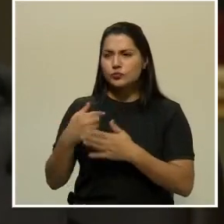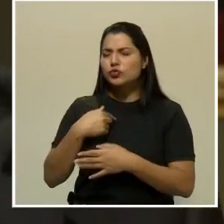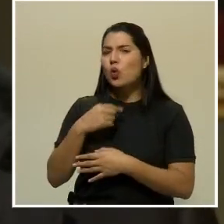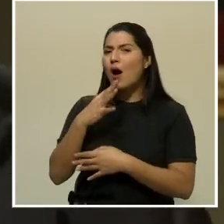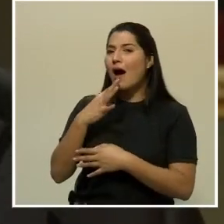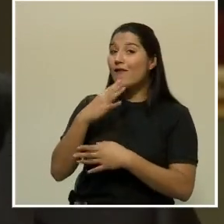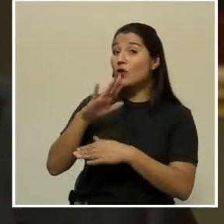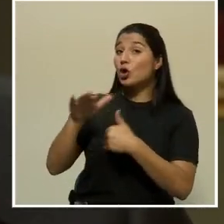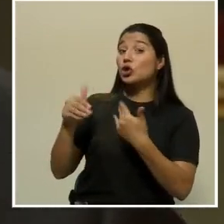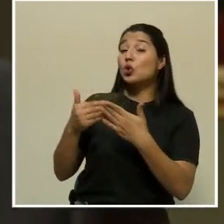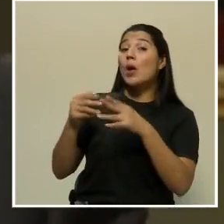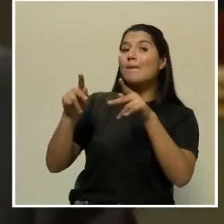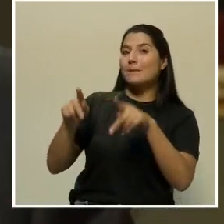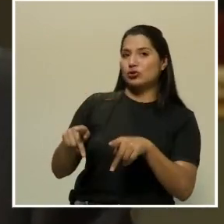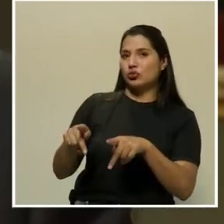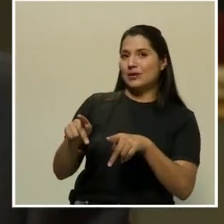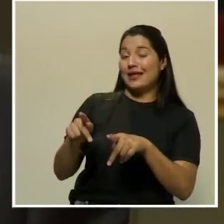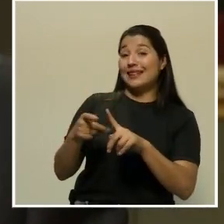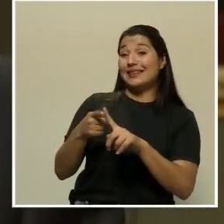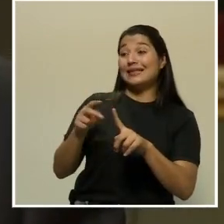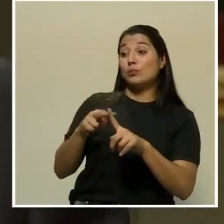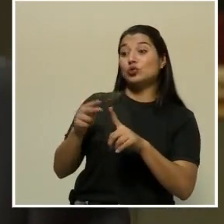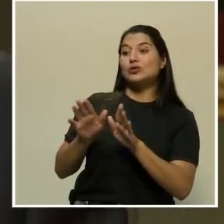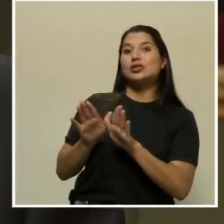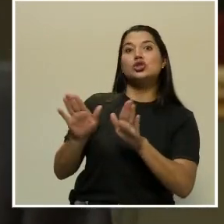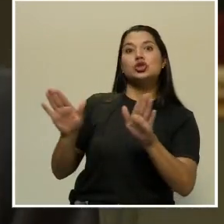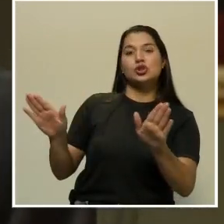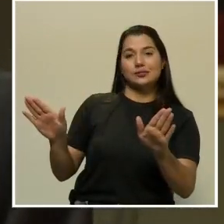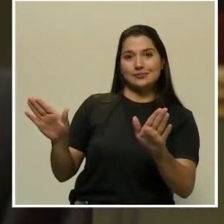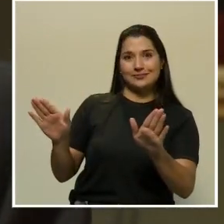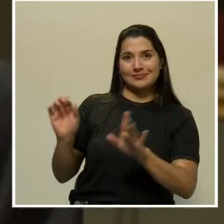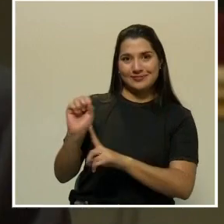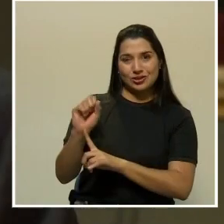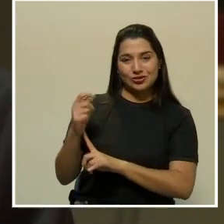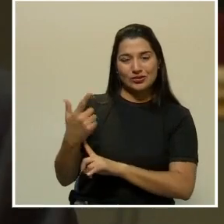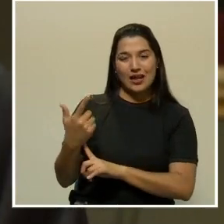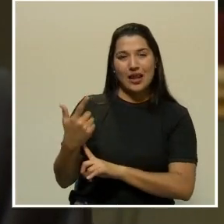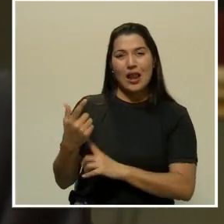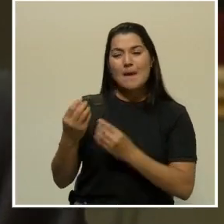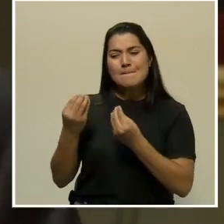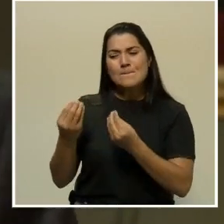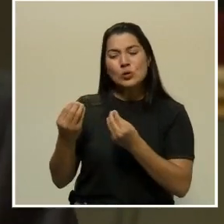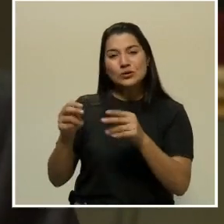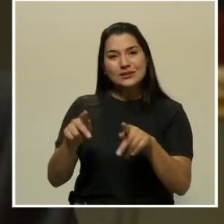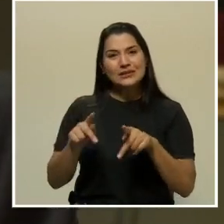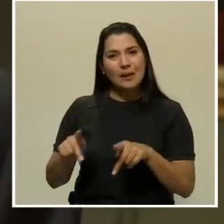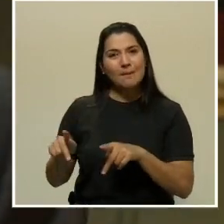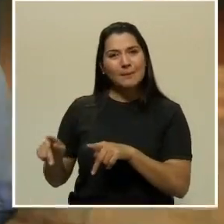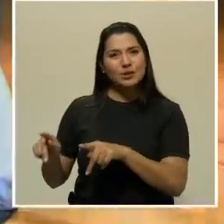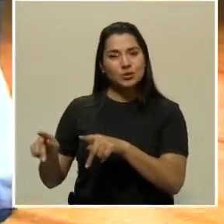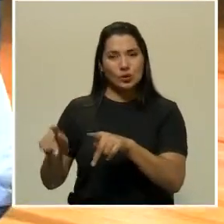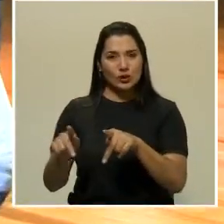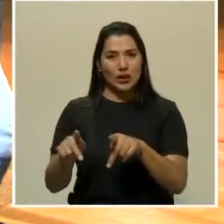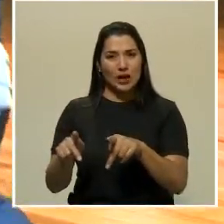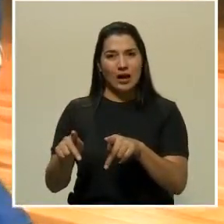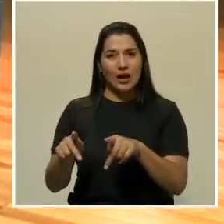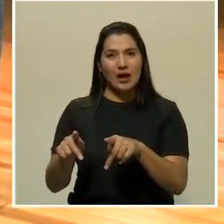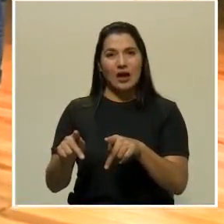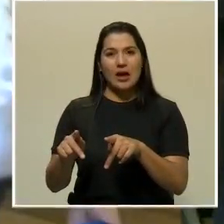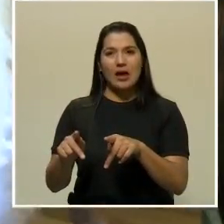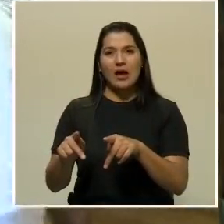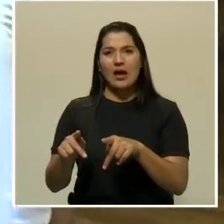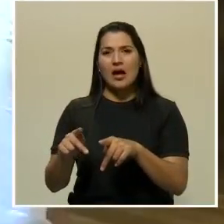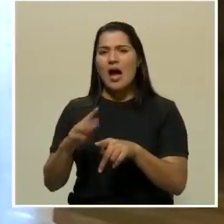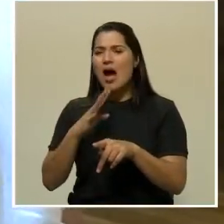de todo el mundo en el sentido muy amplio del espectro social, muchísima gente está viendo cultura,